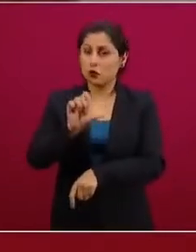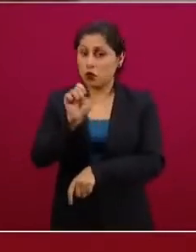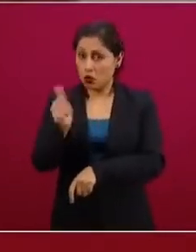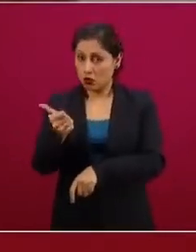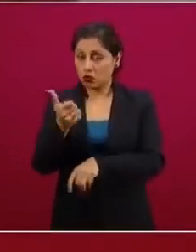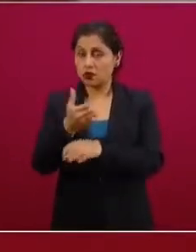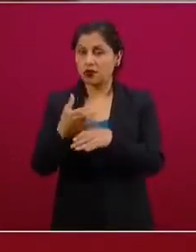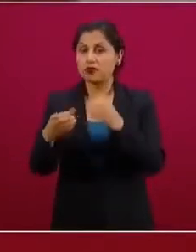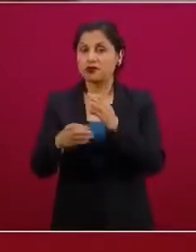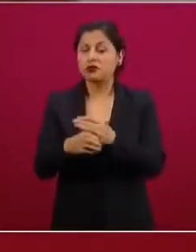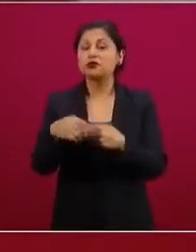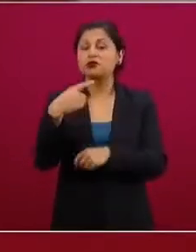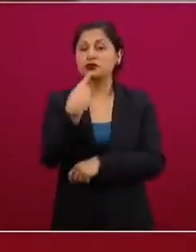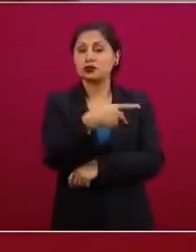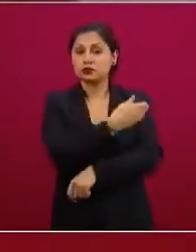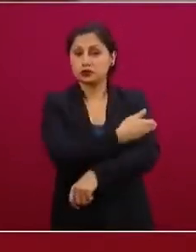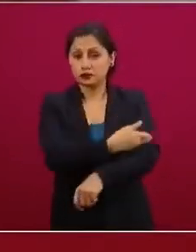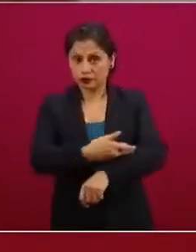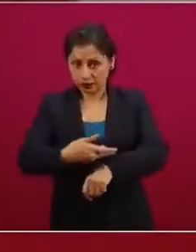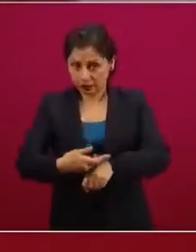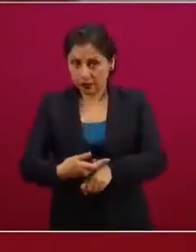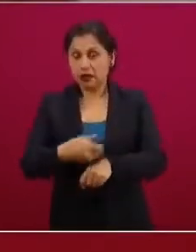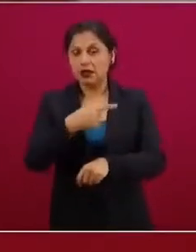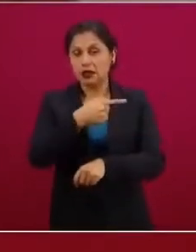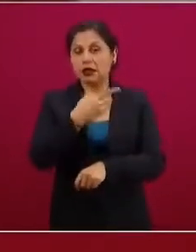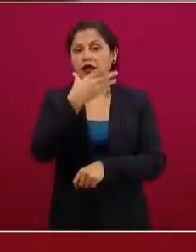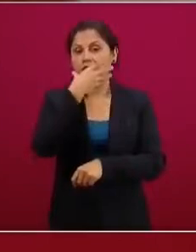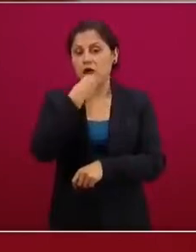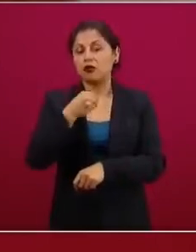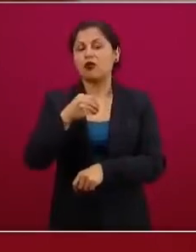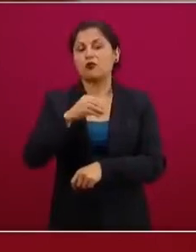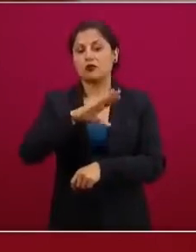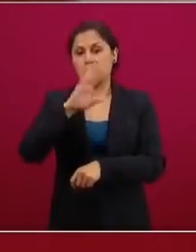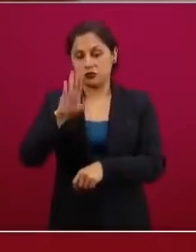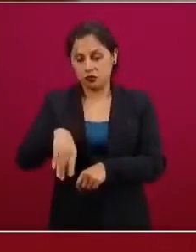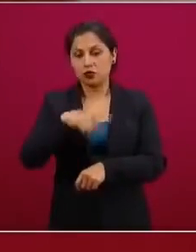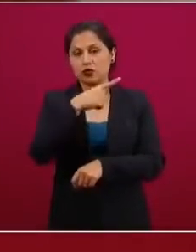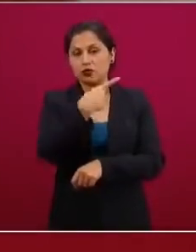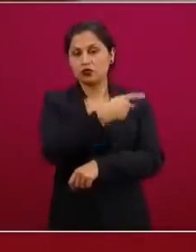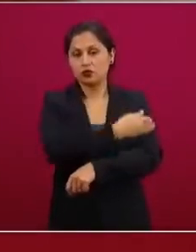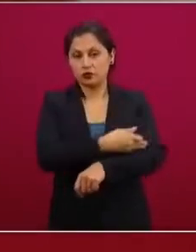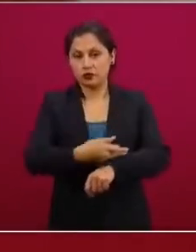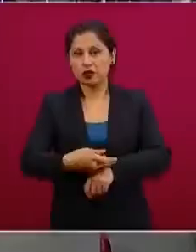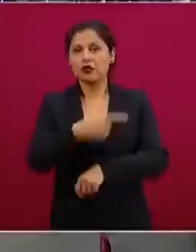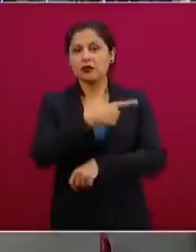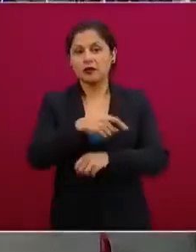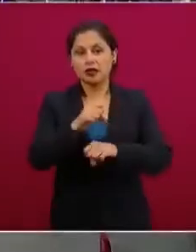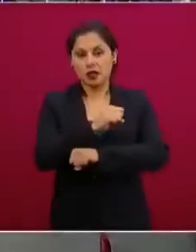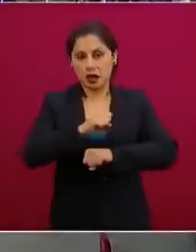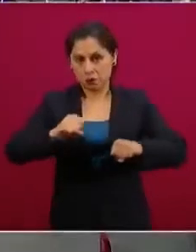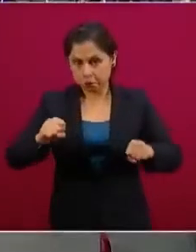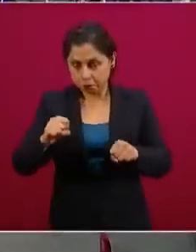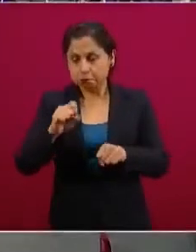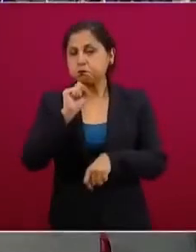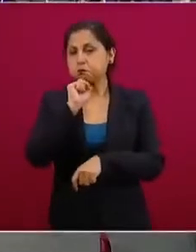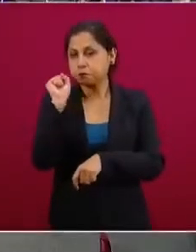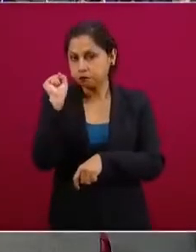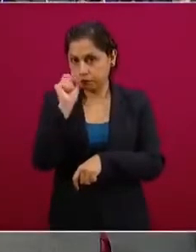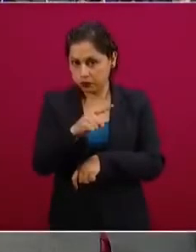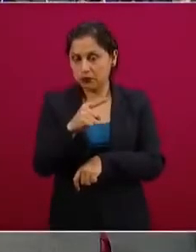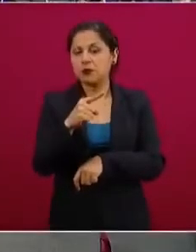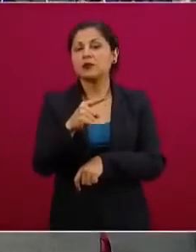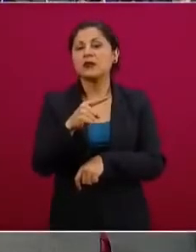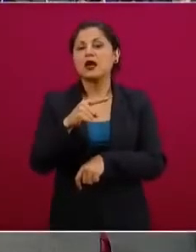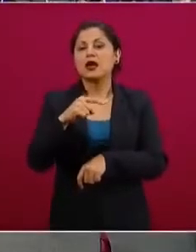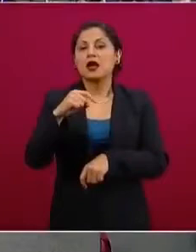la niña, la esposa del señor que falleció, tiene obesidad, tiene la presión arterial